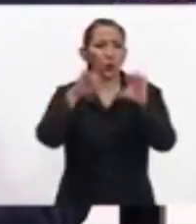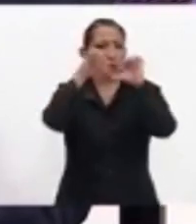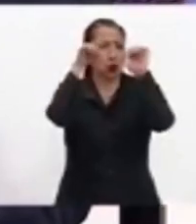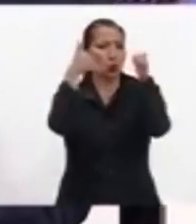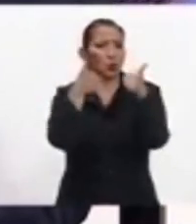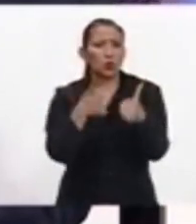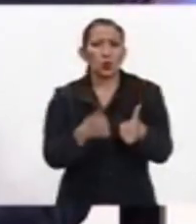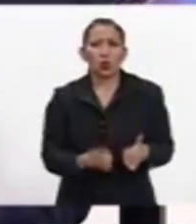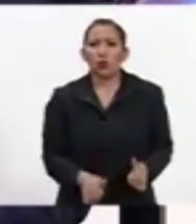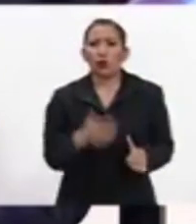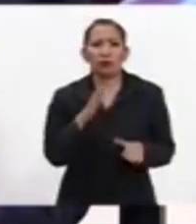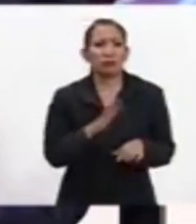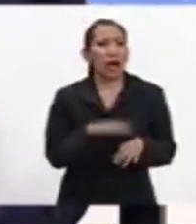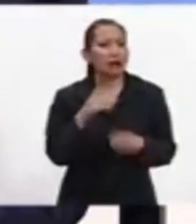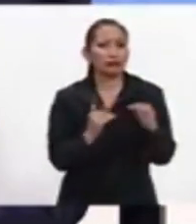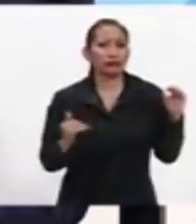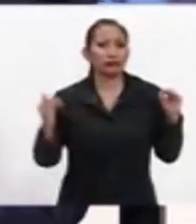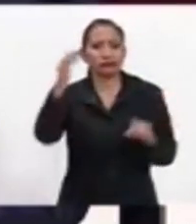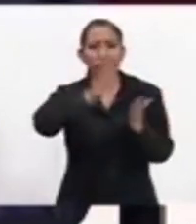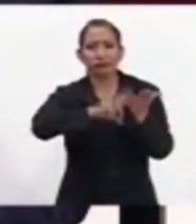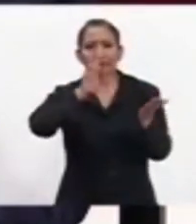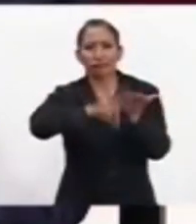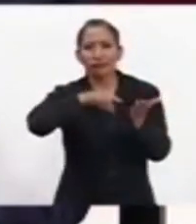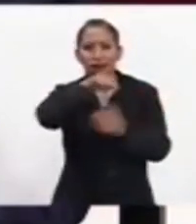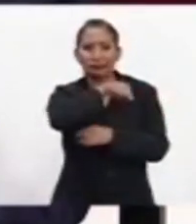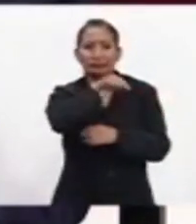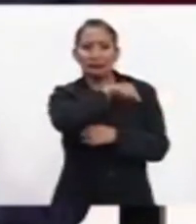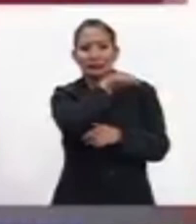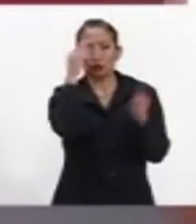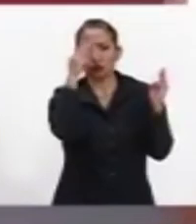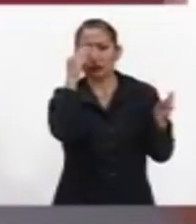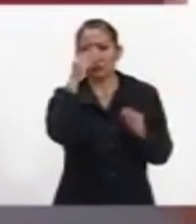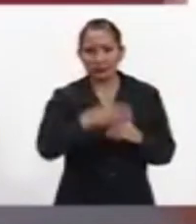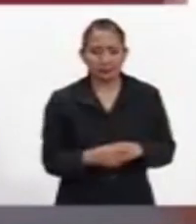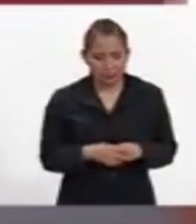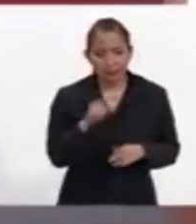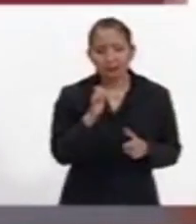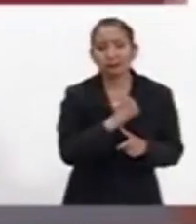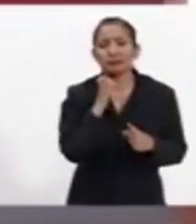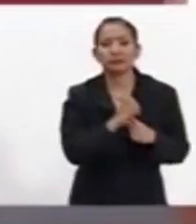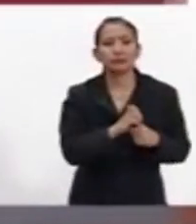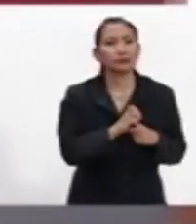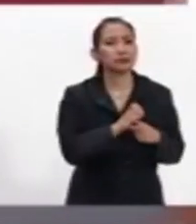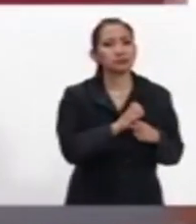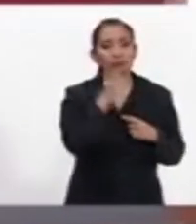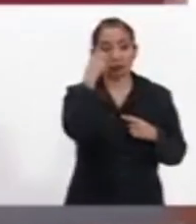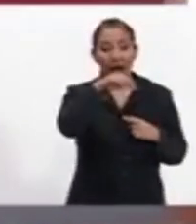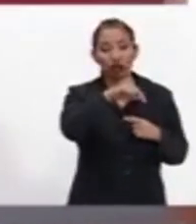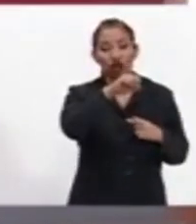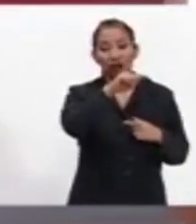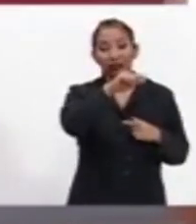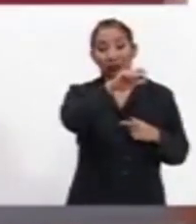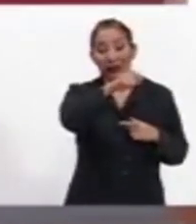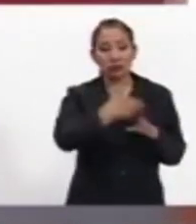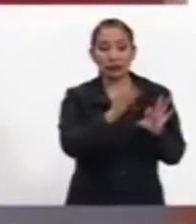digamos de mayor valor en muchos aspectos de la cultura mexicana. Entonces para Notimex es